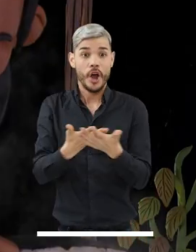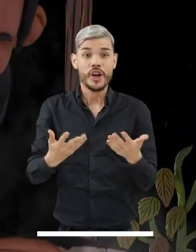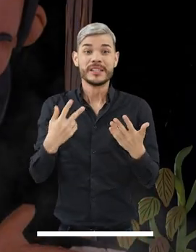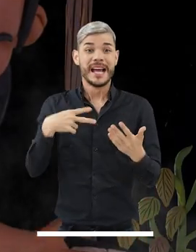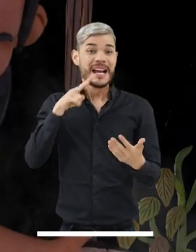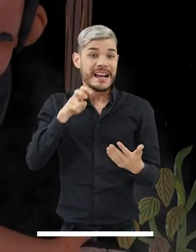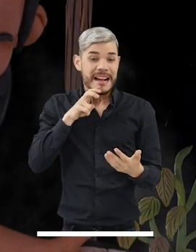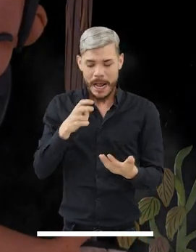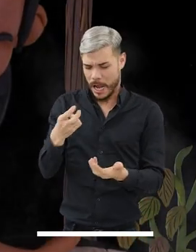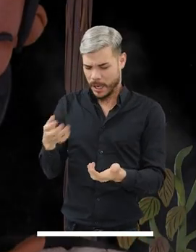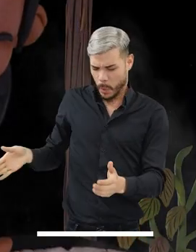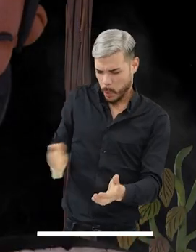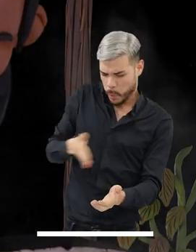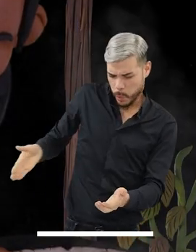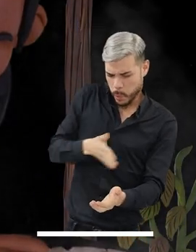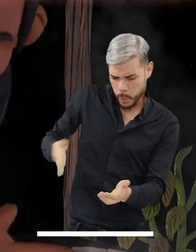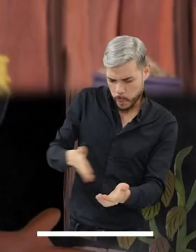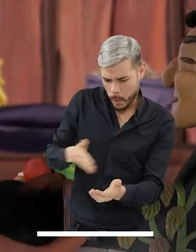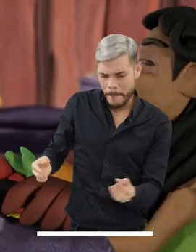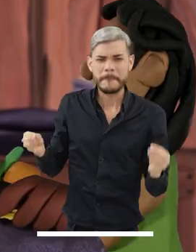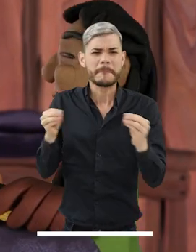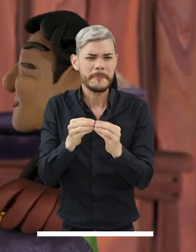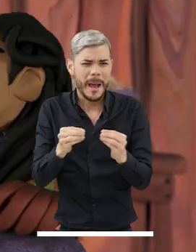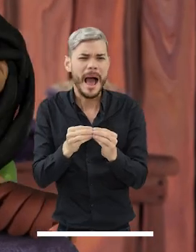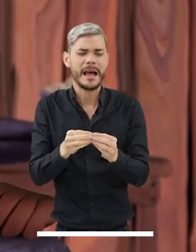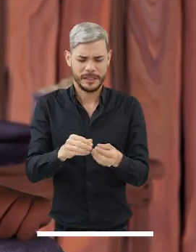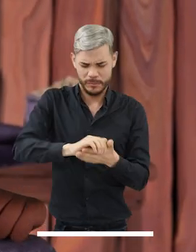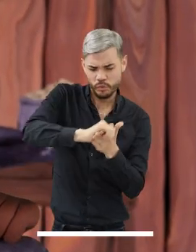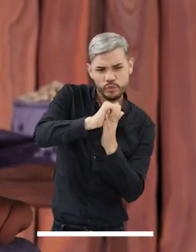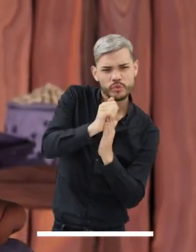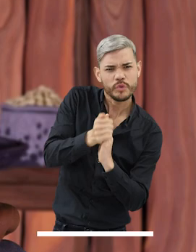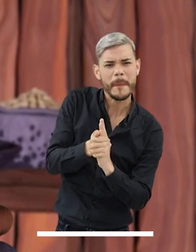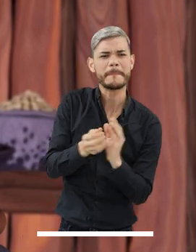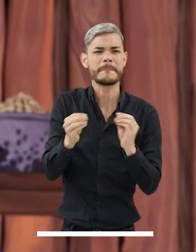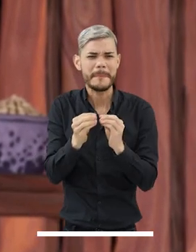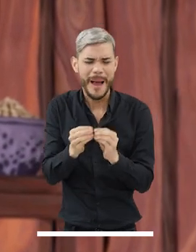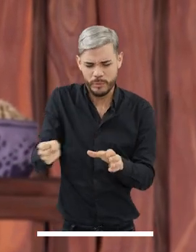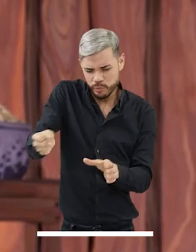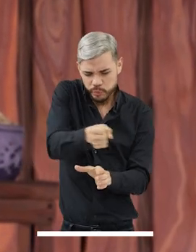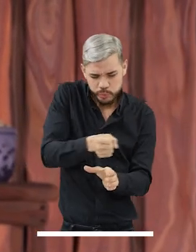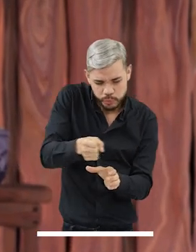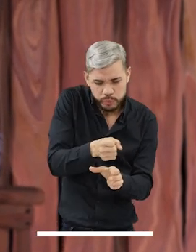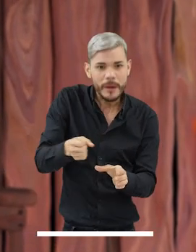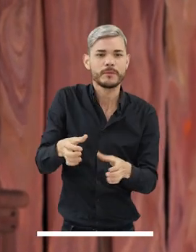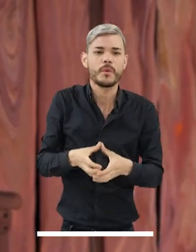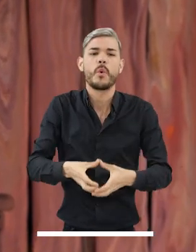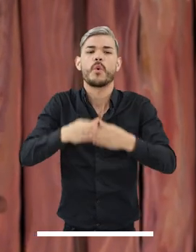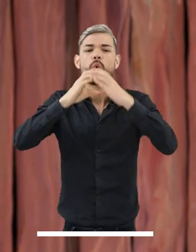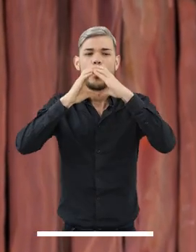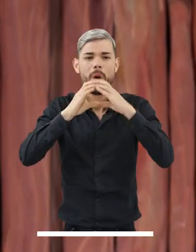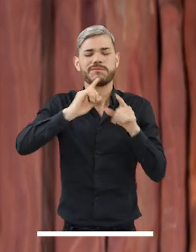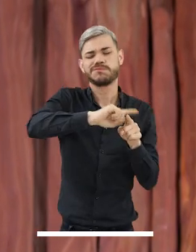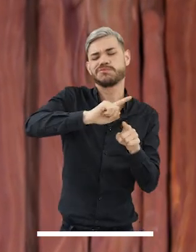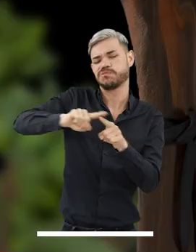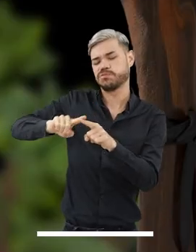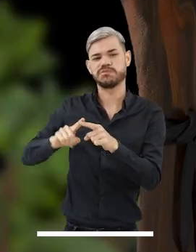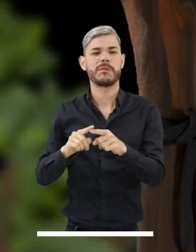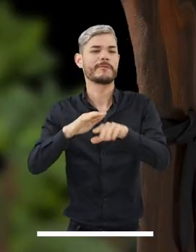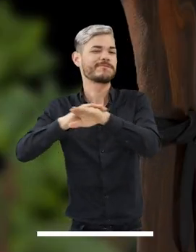preparan manioco, tortas de cazabe y suficiente chicha de chontaduro para los numerosos invitados que recibirán.